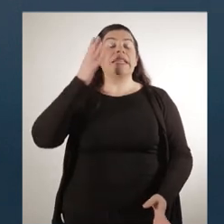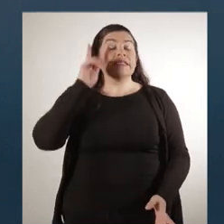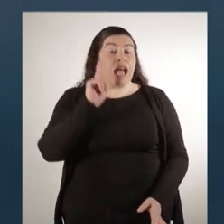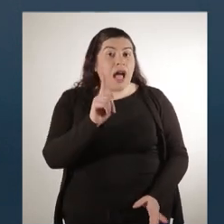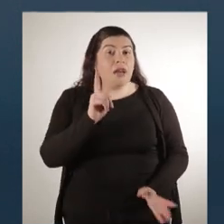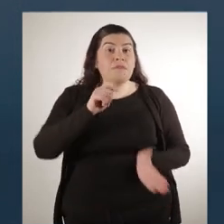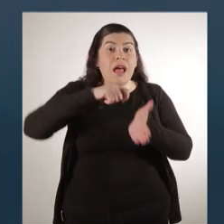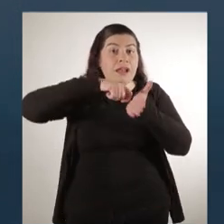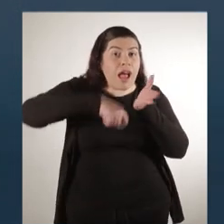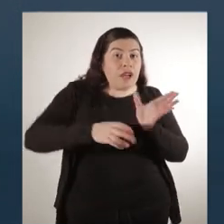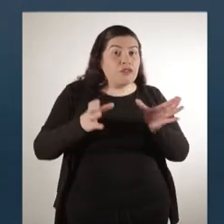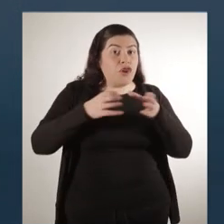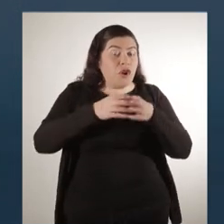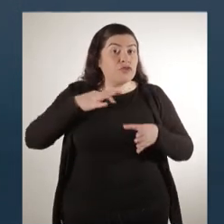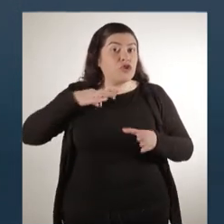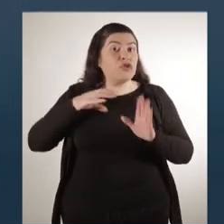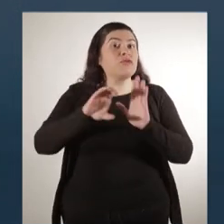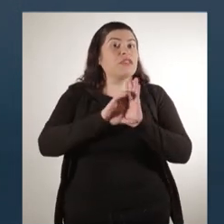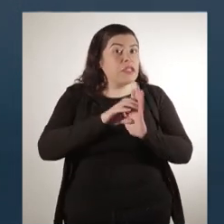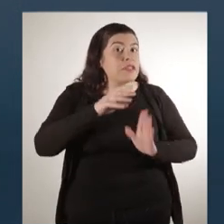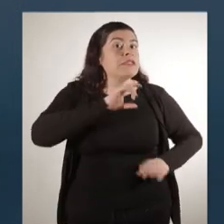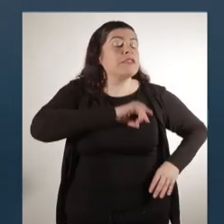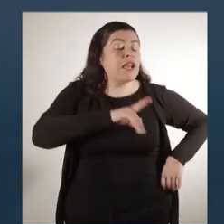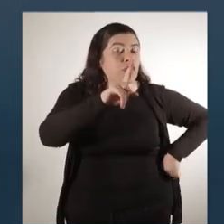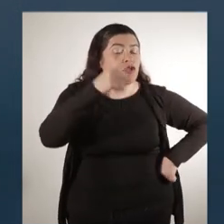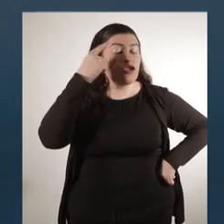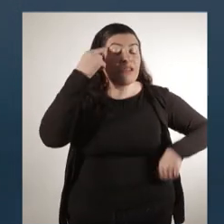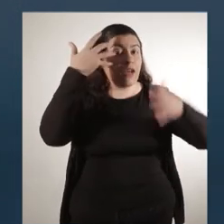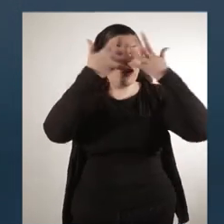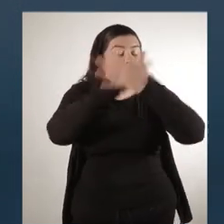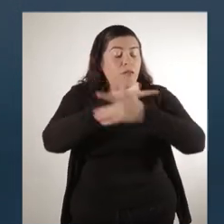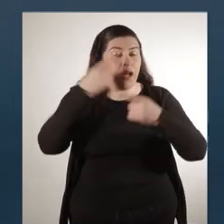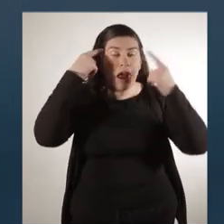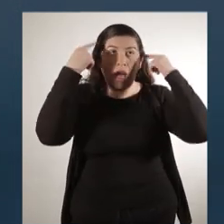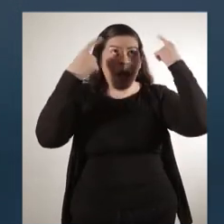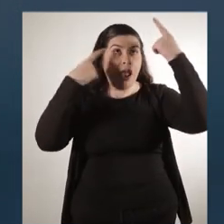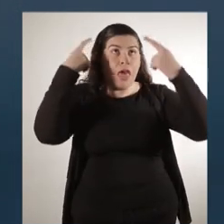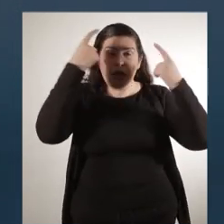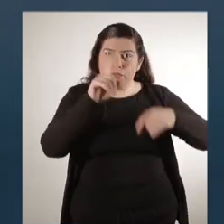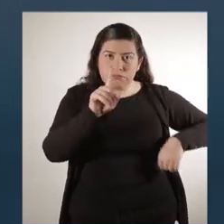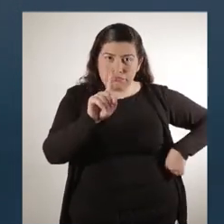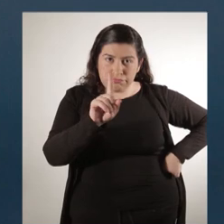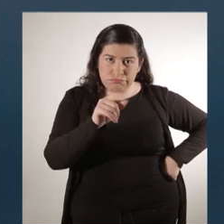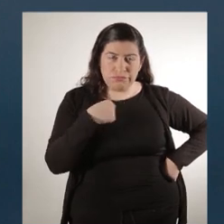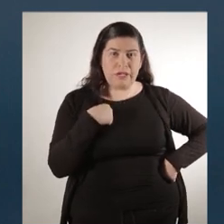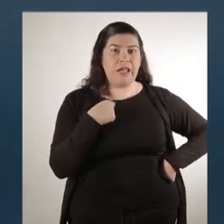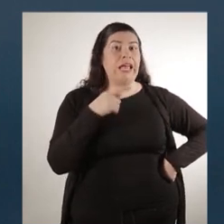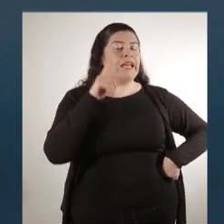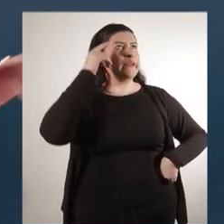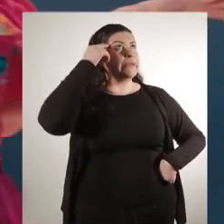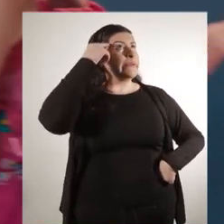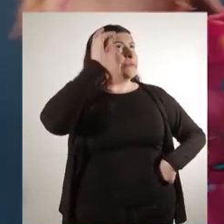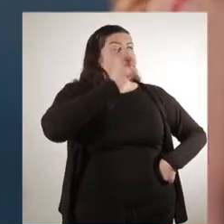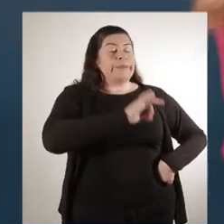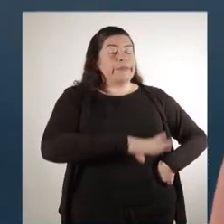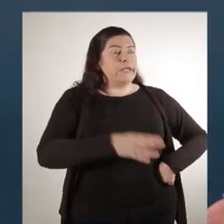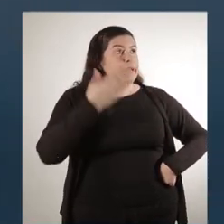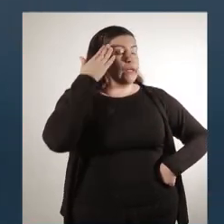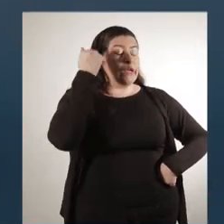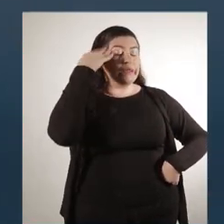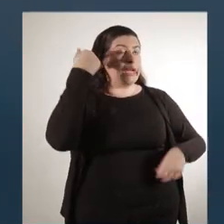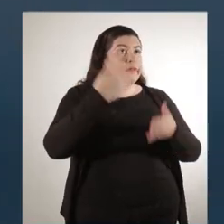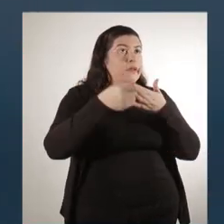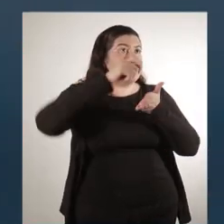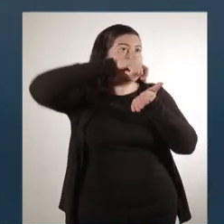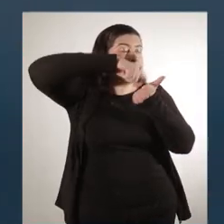Ya, y marcay convención constitucional, por chileno, no te vaya a confundirte con tu cabeza loca. Esto, chileno,